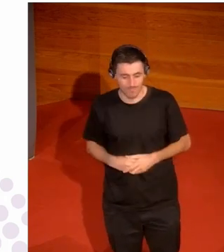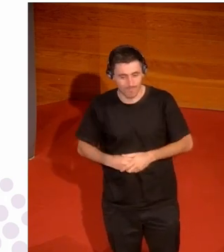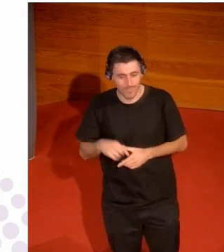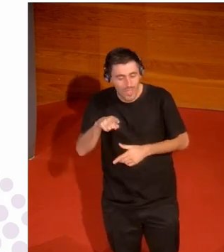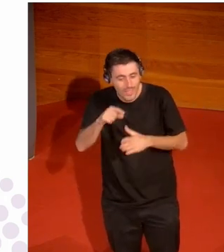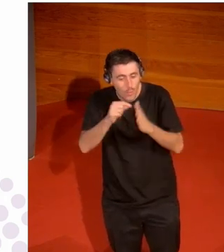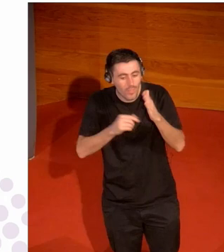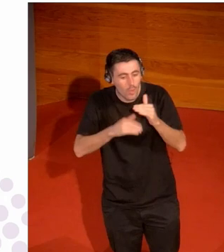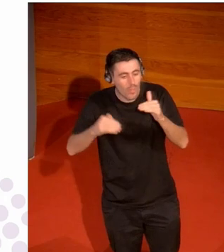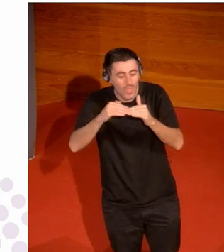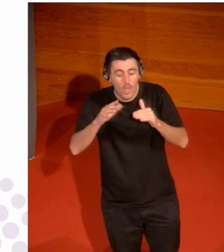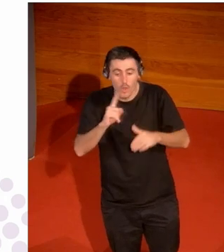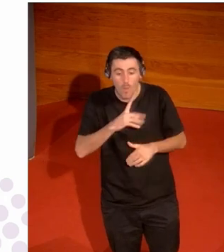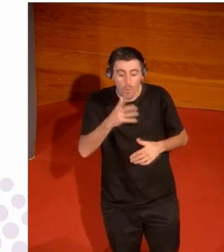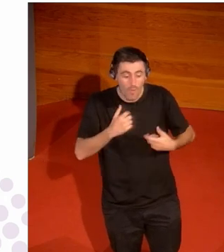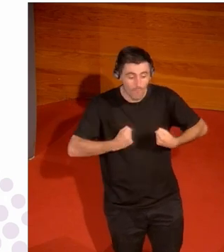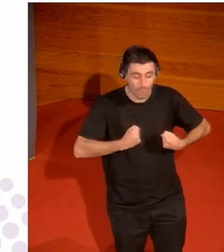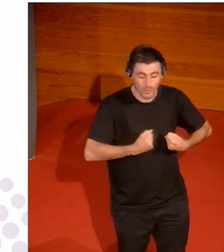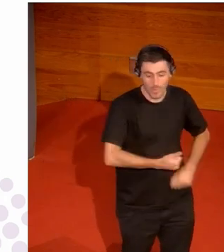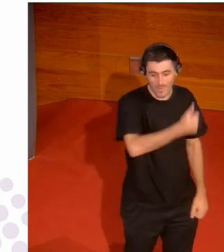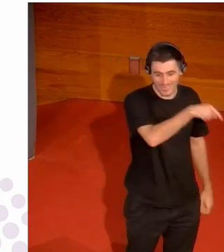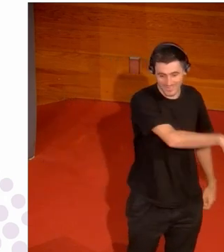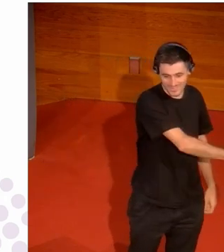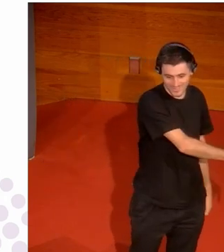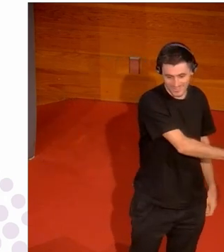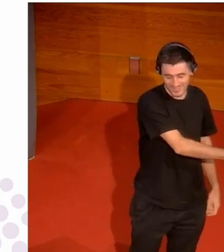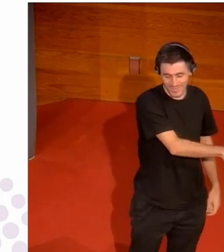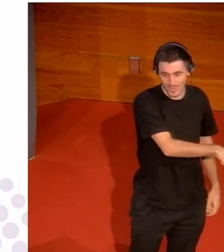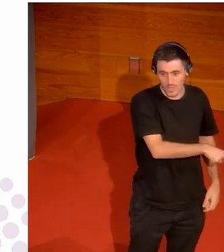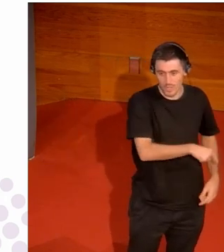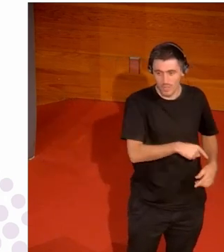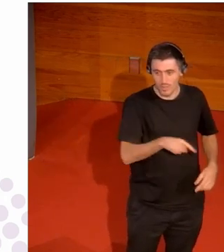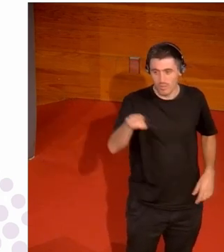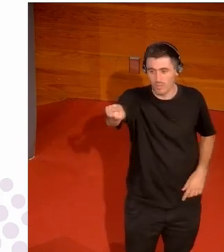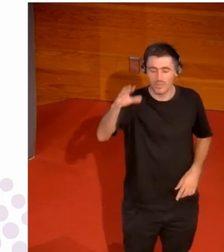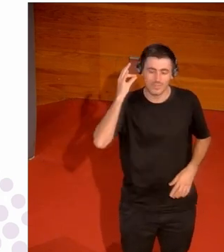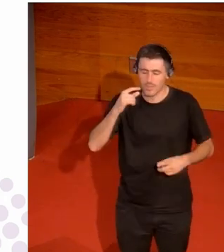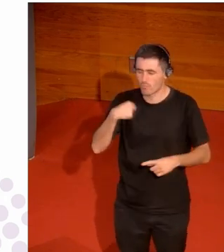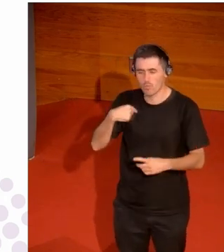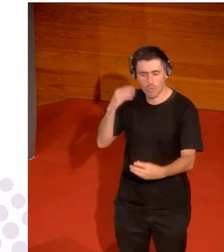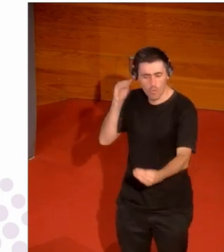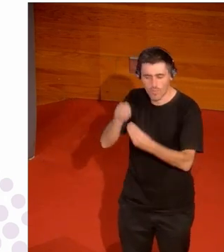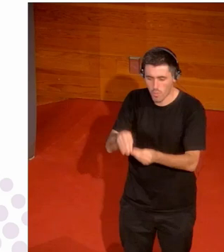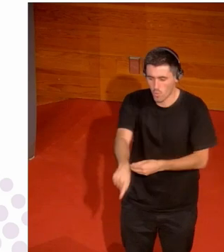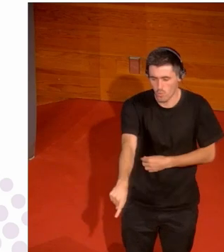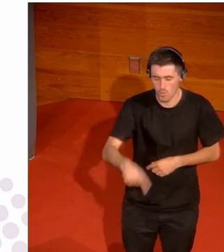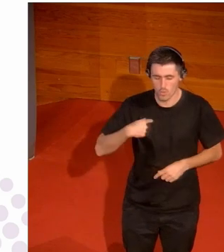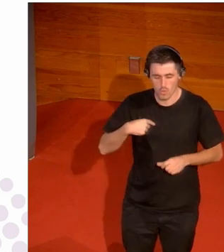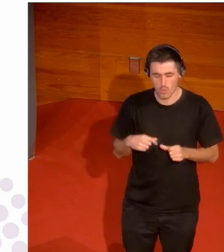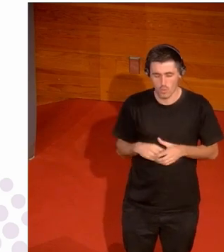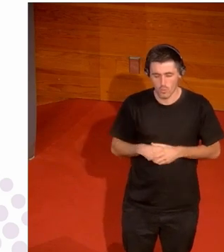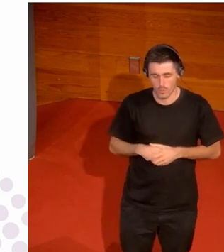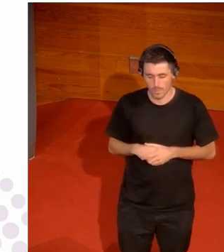porque hay una superioridad física por parte de uno de los dos contenientes con eso estoy totalmente de acuerdo y más allá y voy a